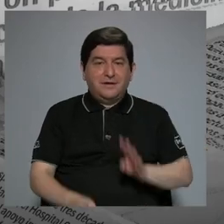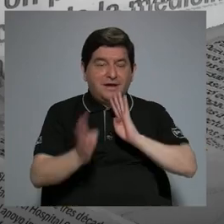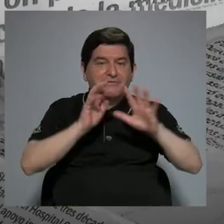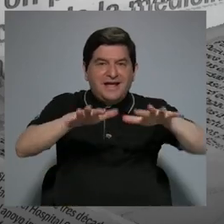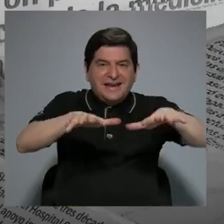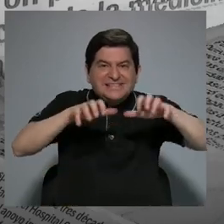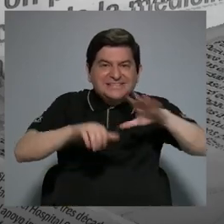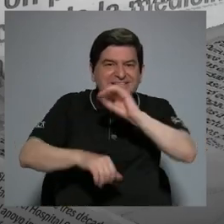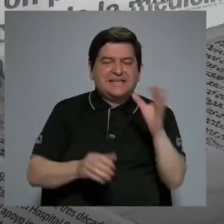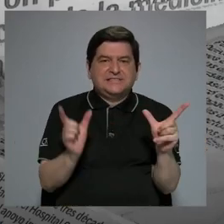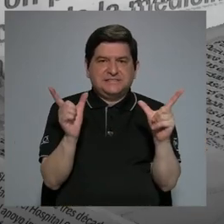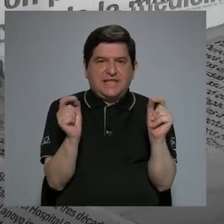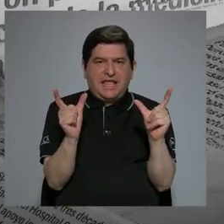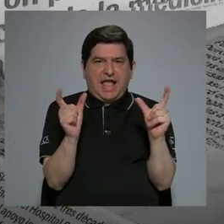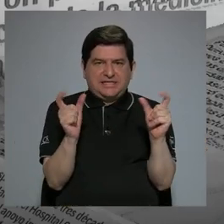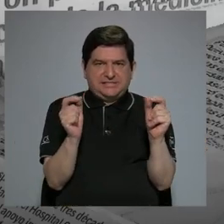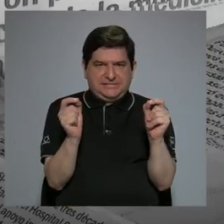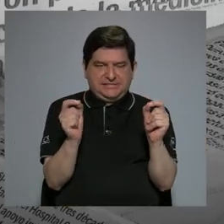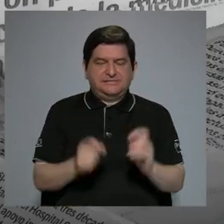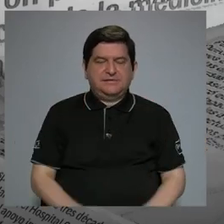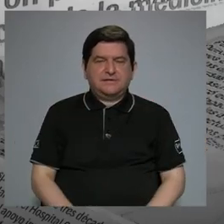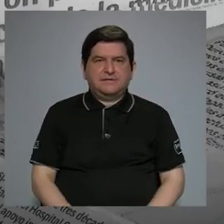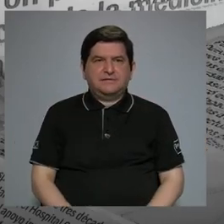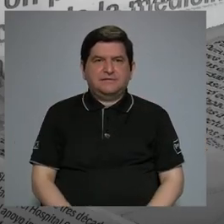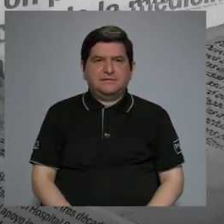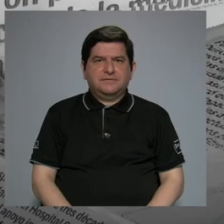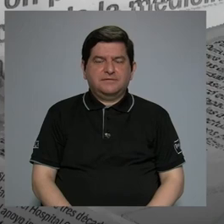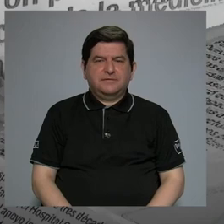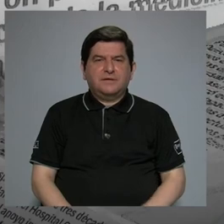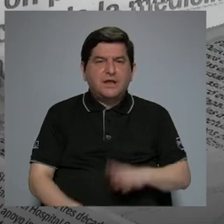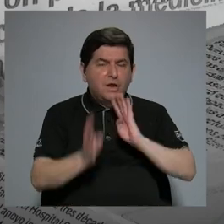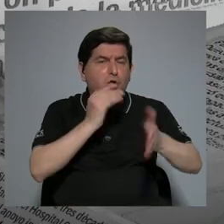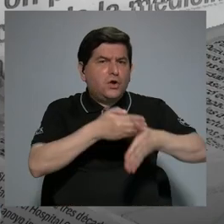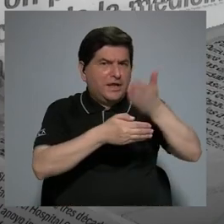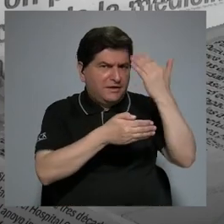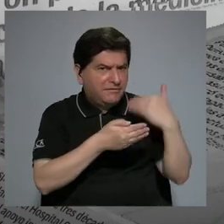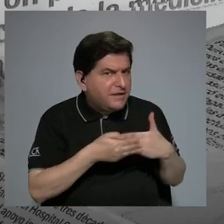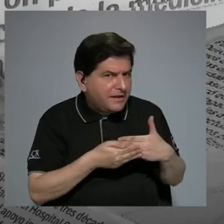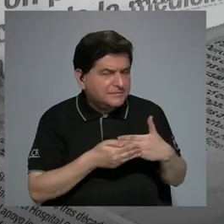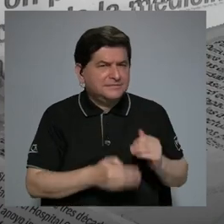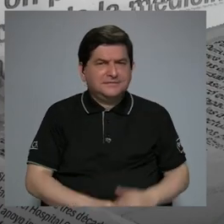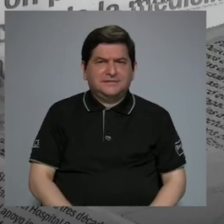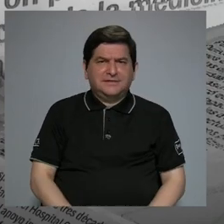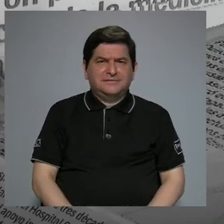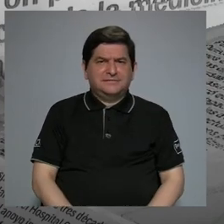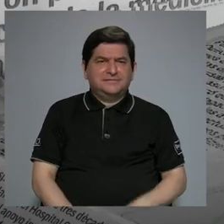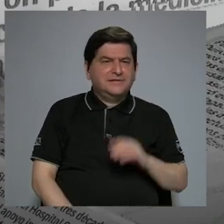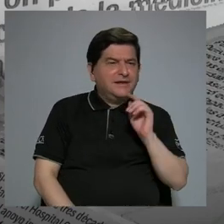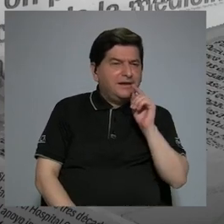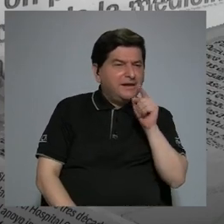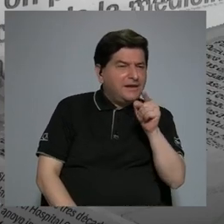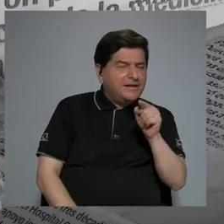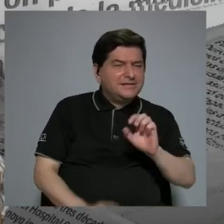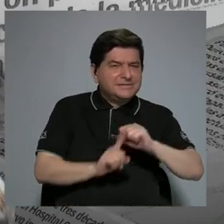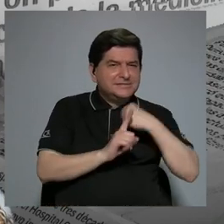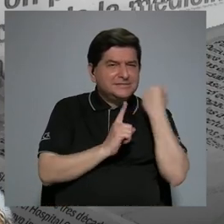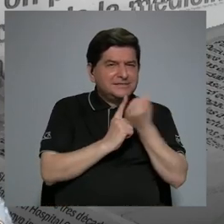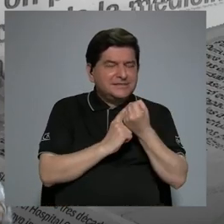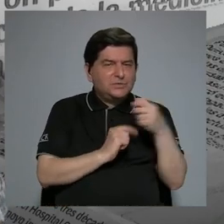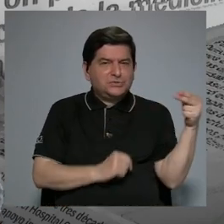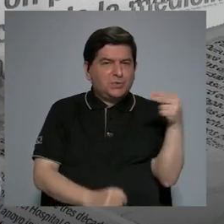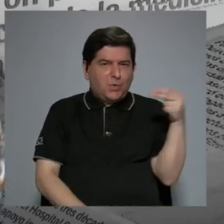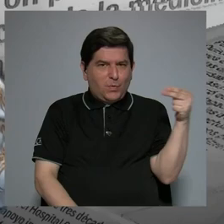y cáncer. Efectivamente ahí en el preámbulo que hablábamos precisamente desde el punto de las